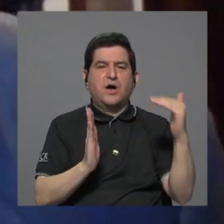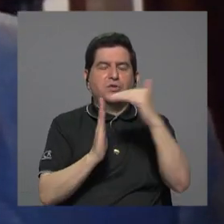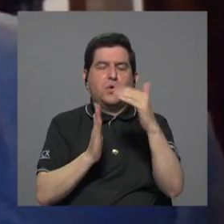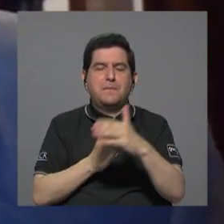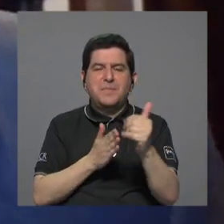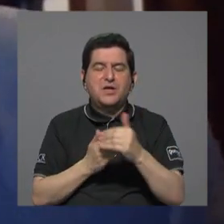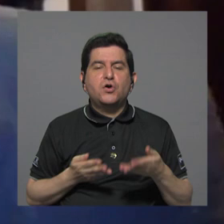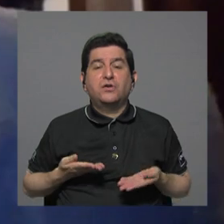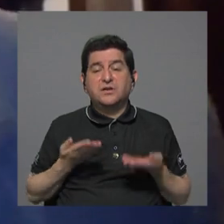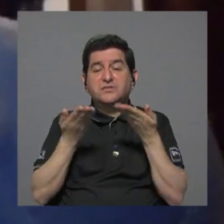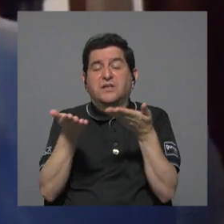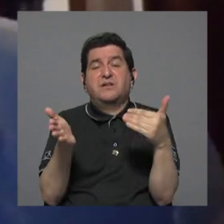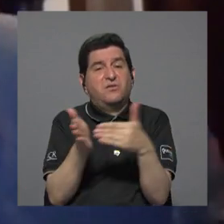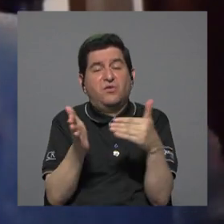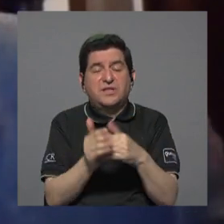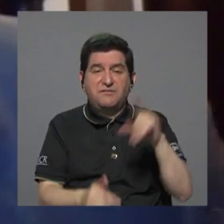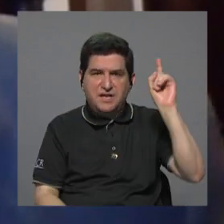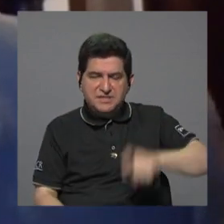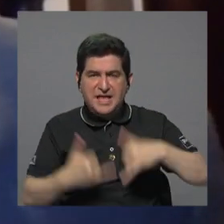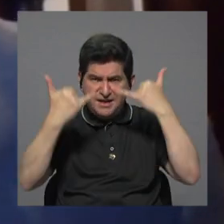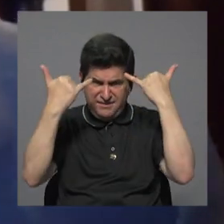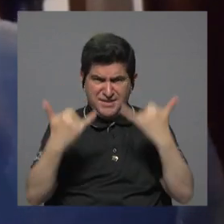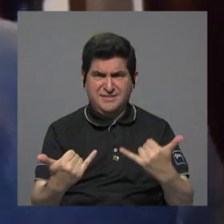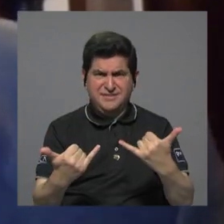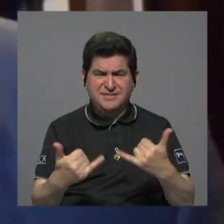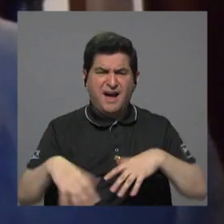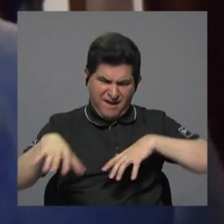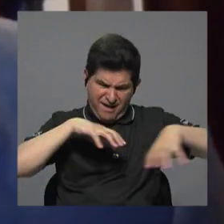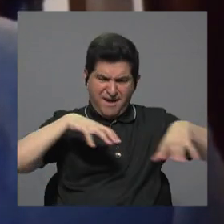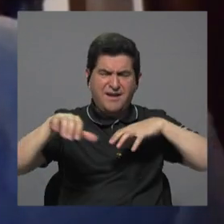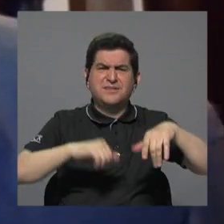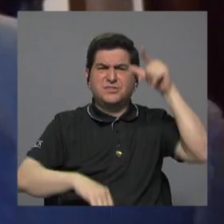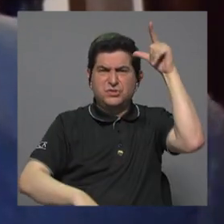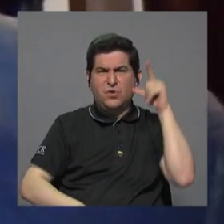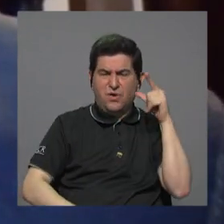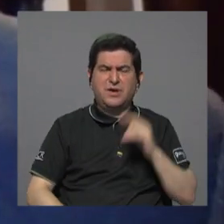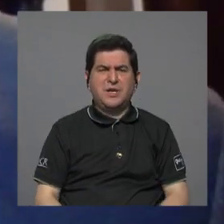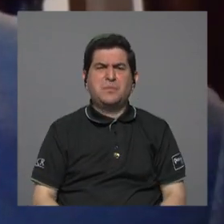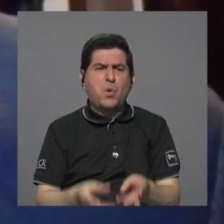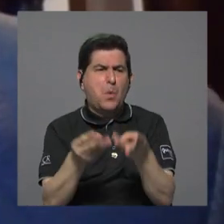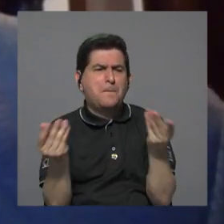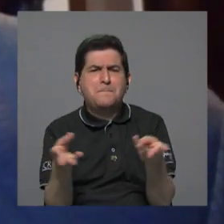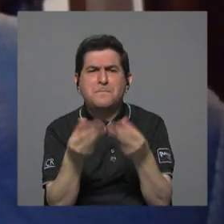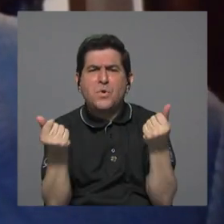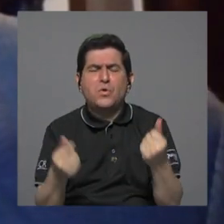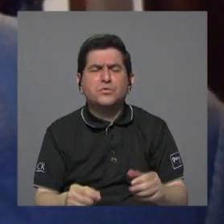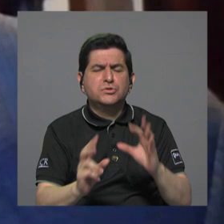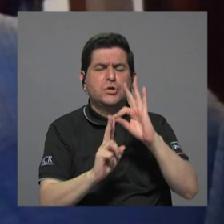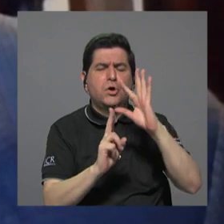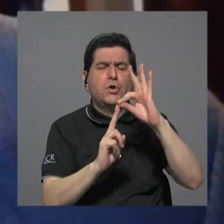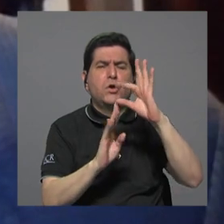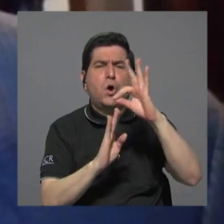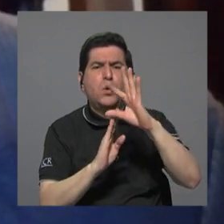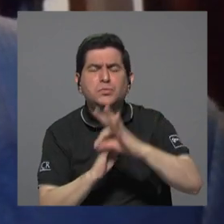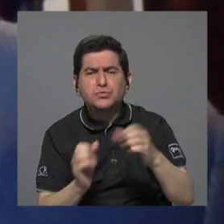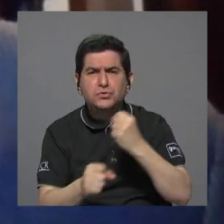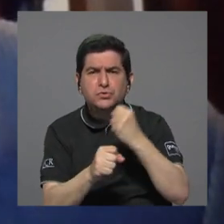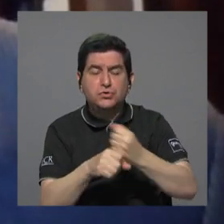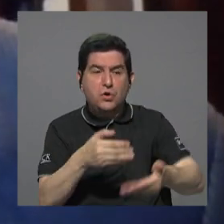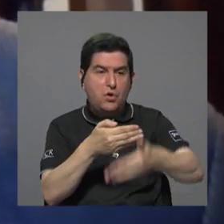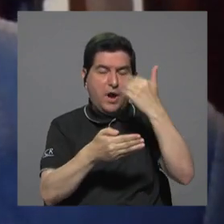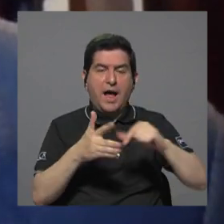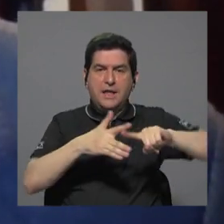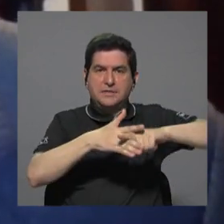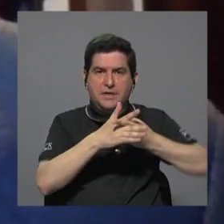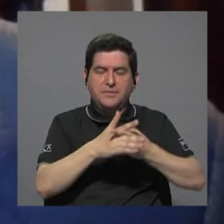dólares que deberían haber estado ya activos en Limón generando muchas posibilidades de empleo antes de la